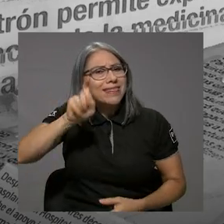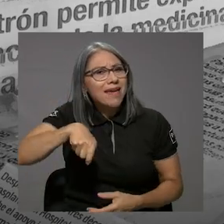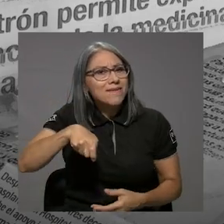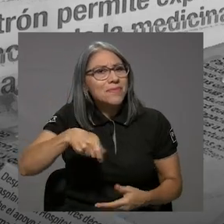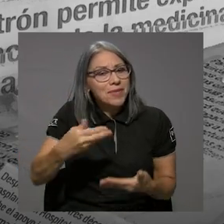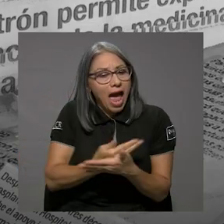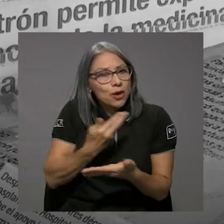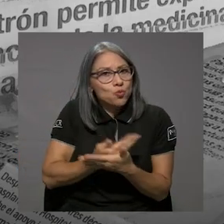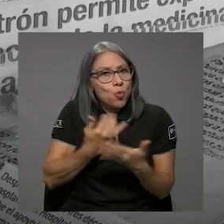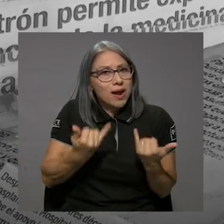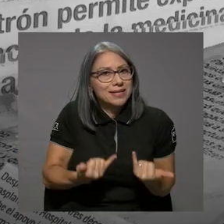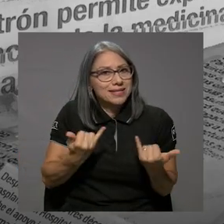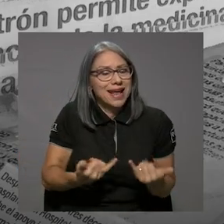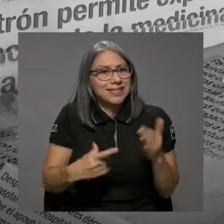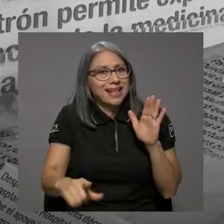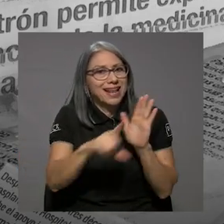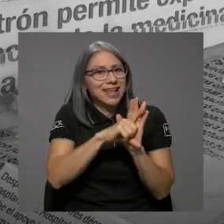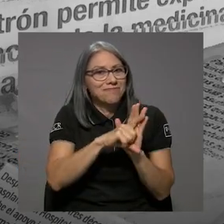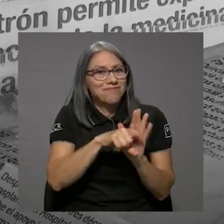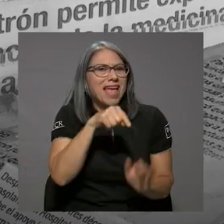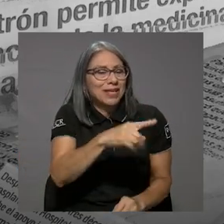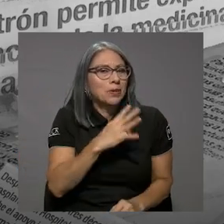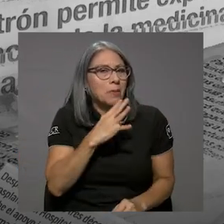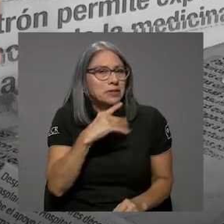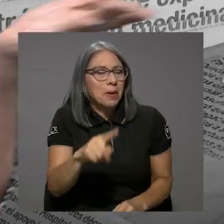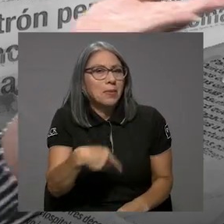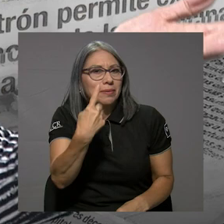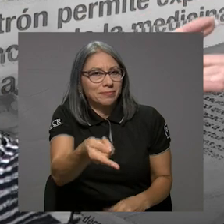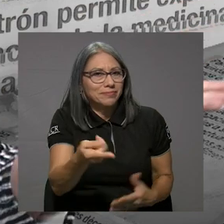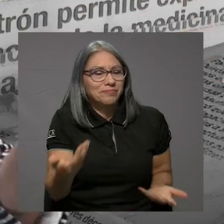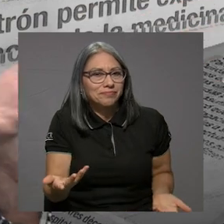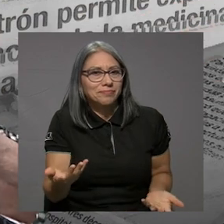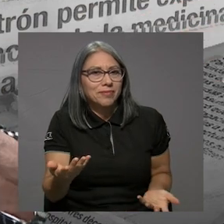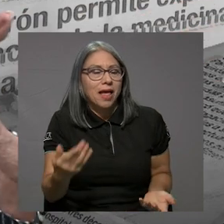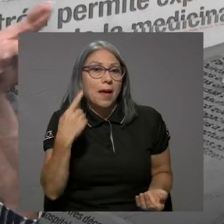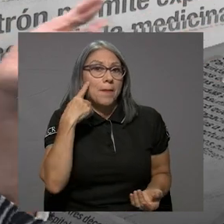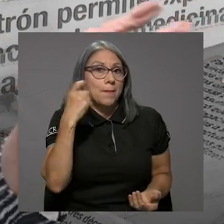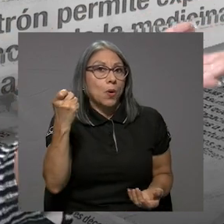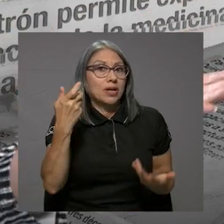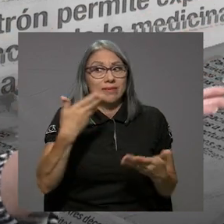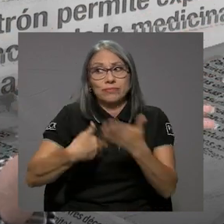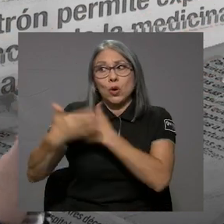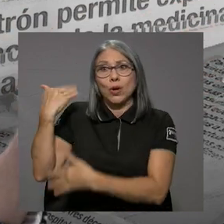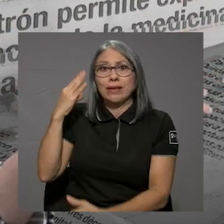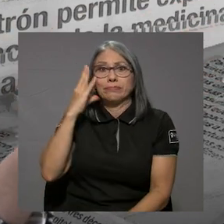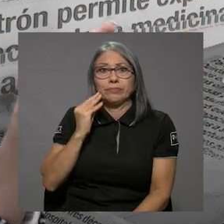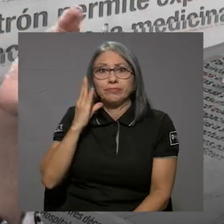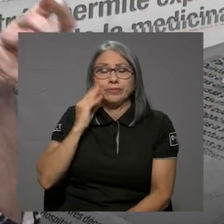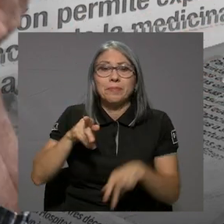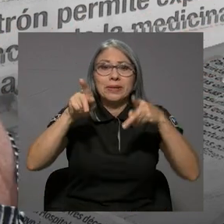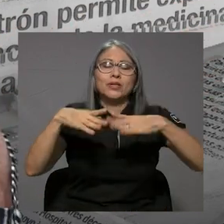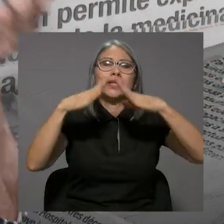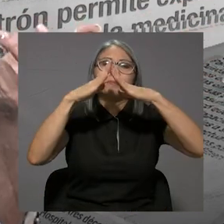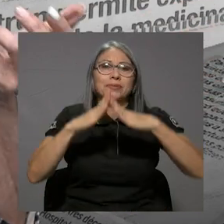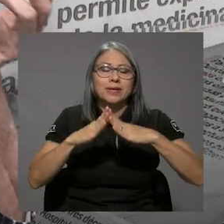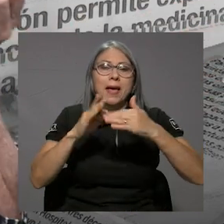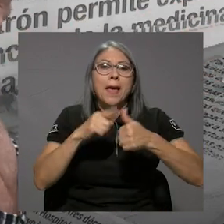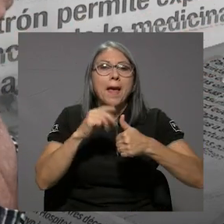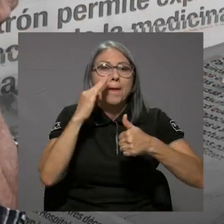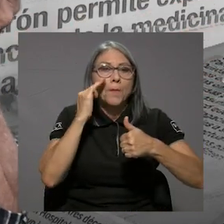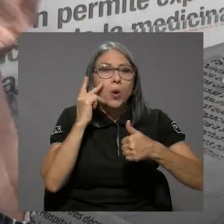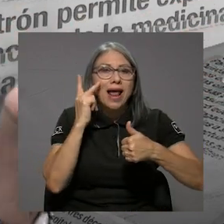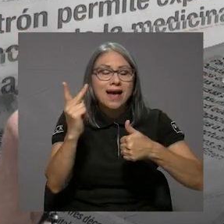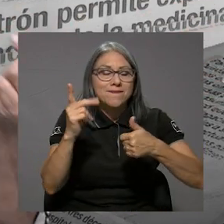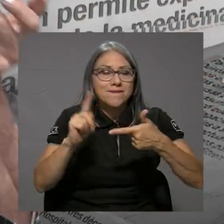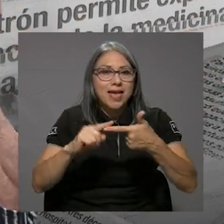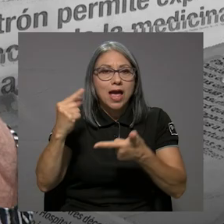hay que actualizar esa ley. Vamos a hablarlo más adelante, porque lo que vivieron los vecinos de Moravia,